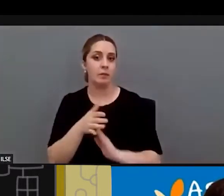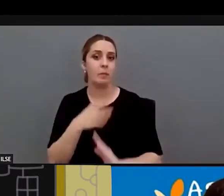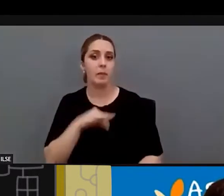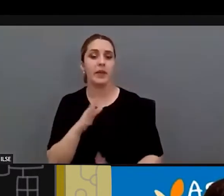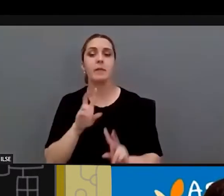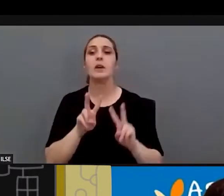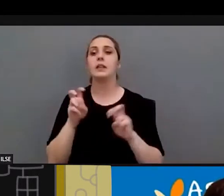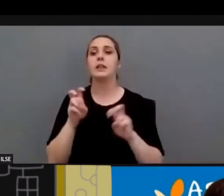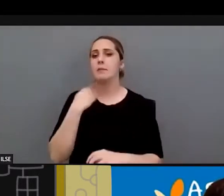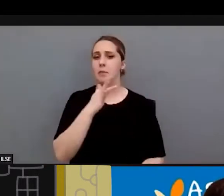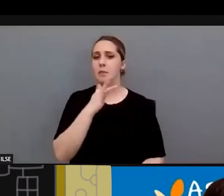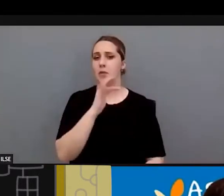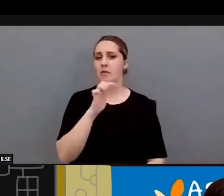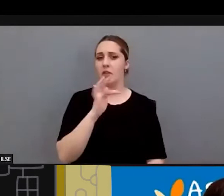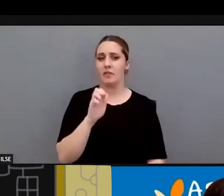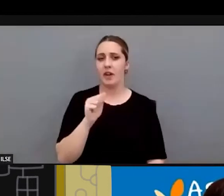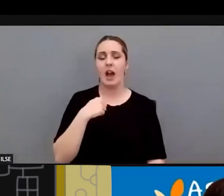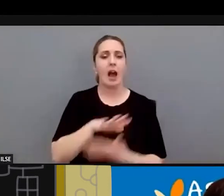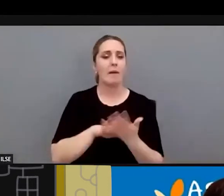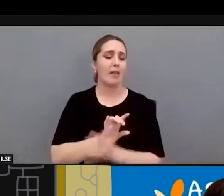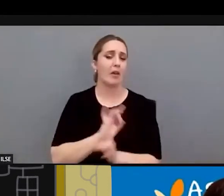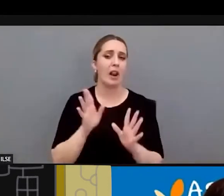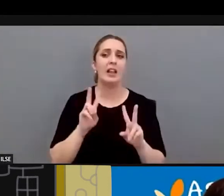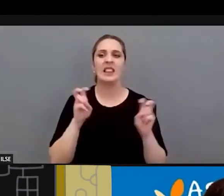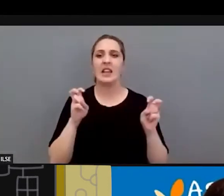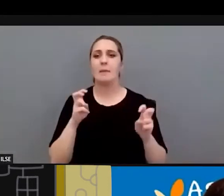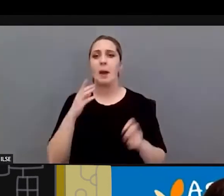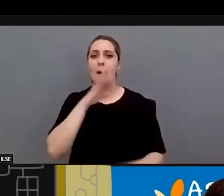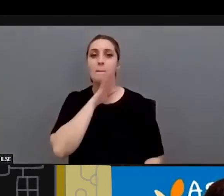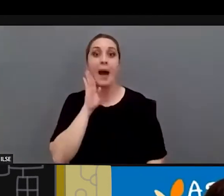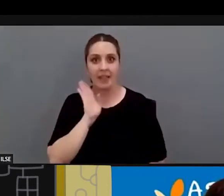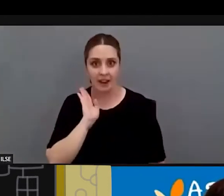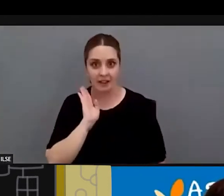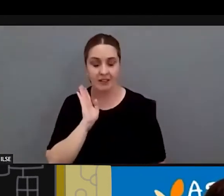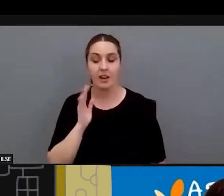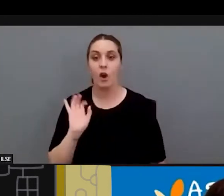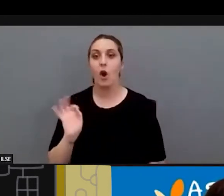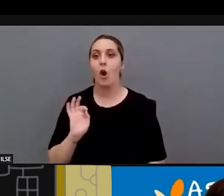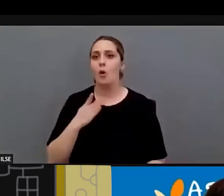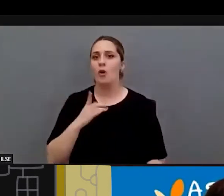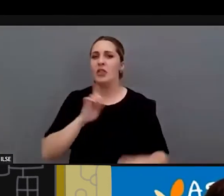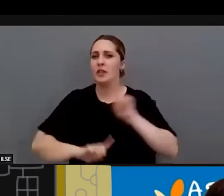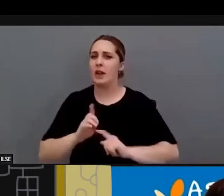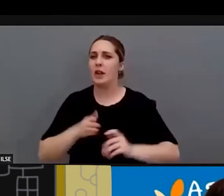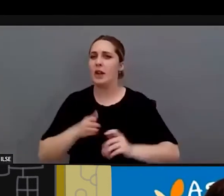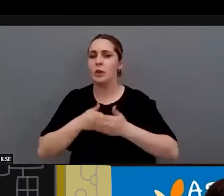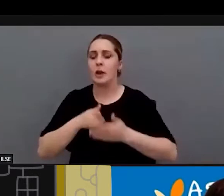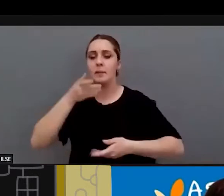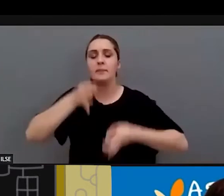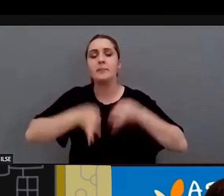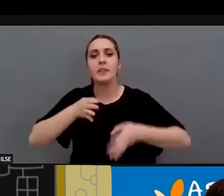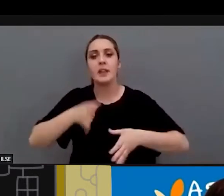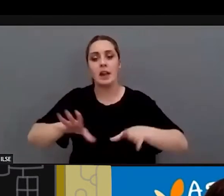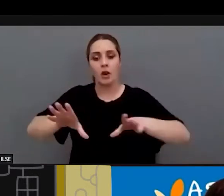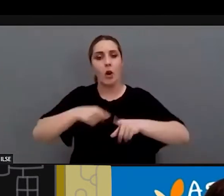cuestiones lo ha dicho perfectamente también Cefa, con el tema de las madres, las dificultades que tienen los tribunales para asumir